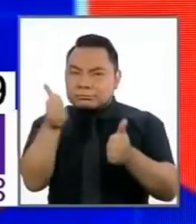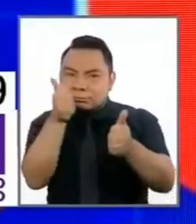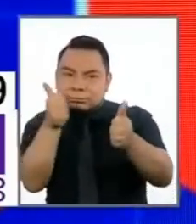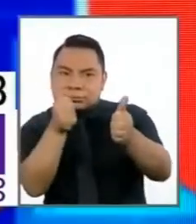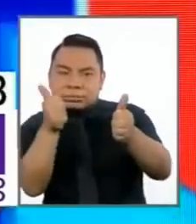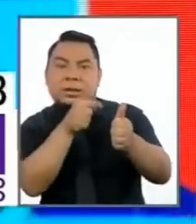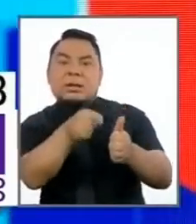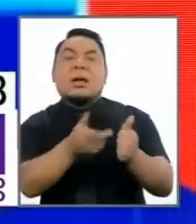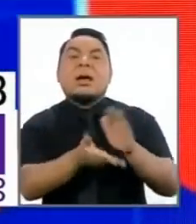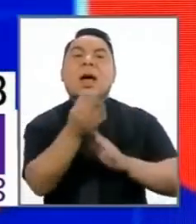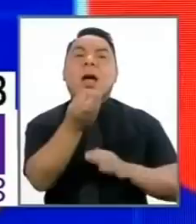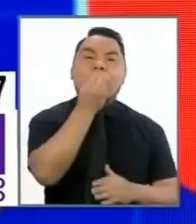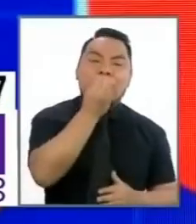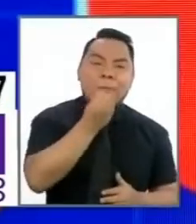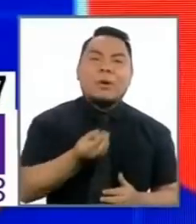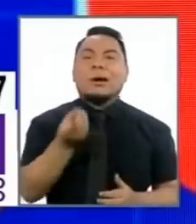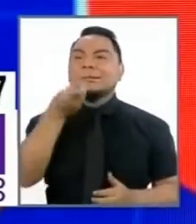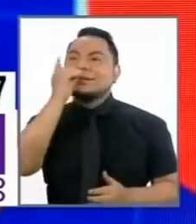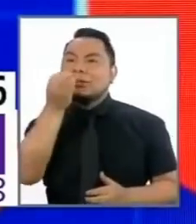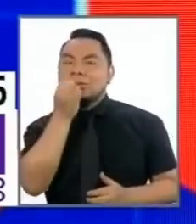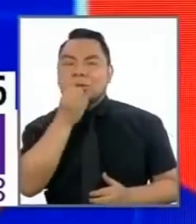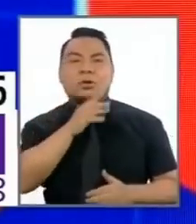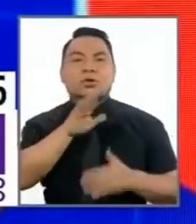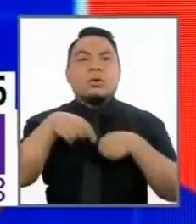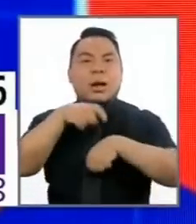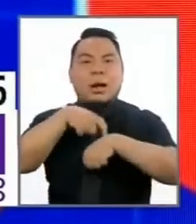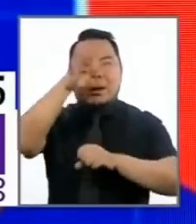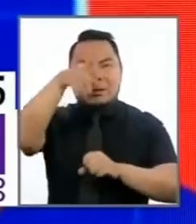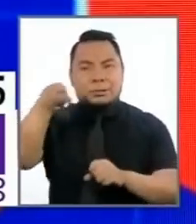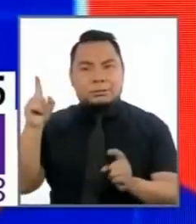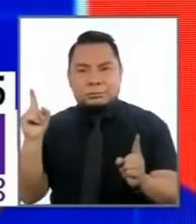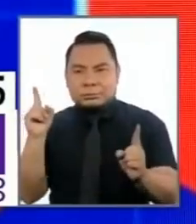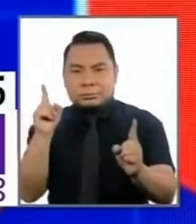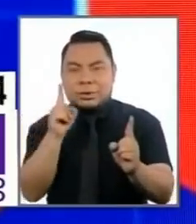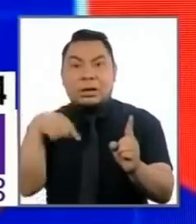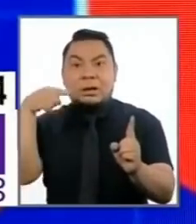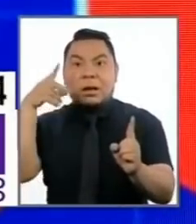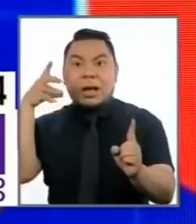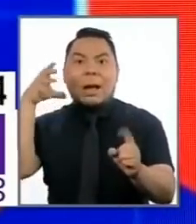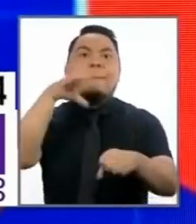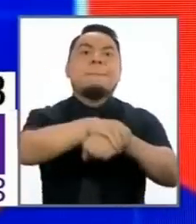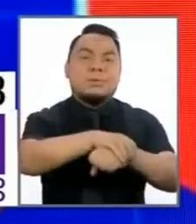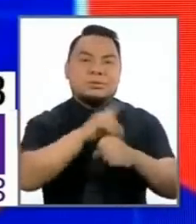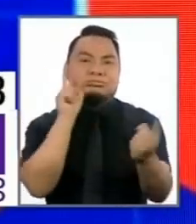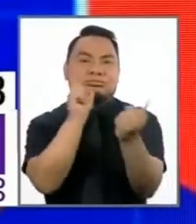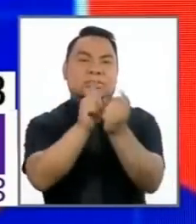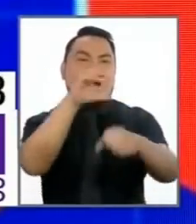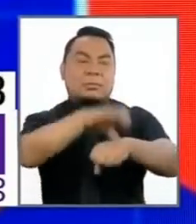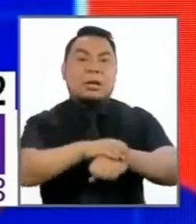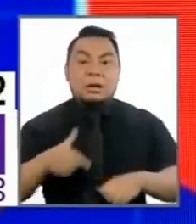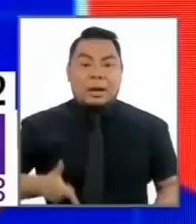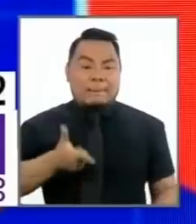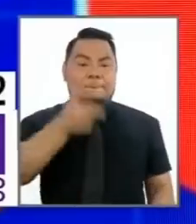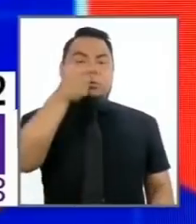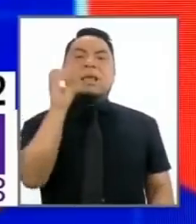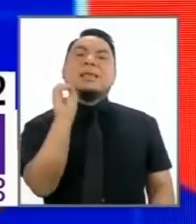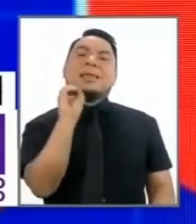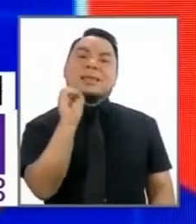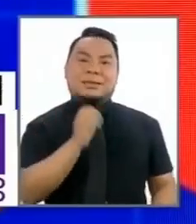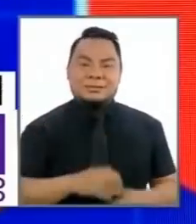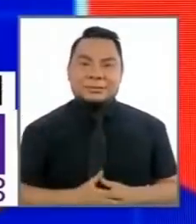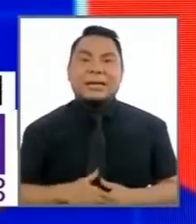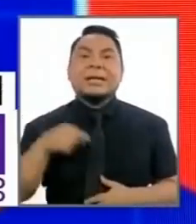los lugares a donde iba a almorzar, a desayunar, sabía todos sus horarios. Y un día, lo agarró. Lo agarró sin disparar una sola bala.